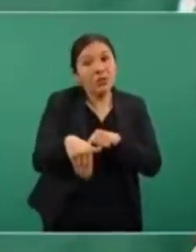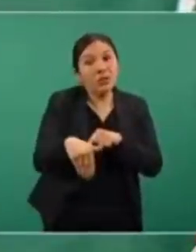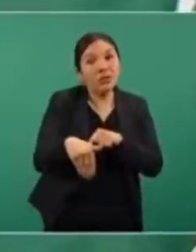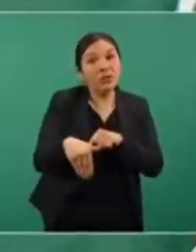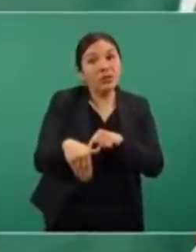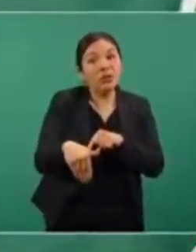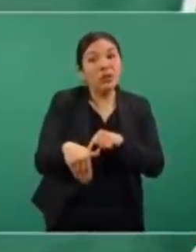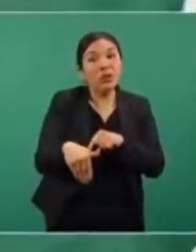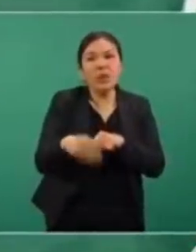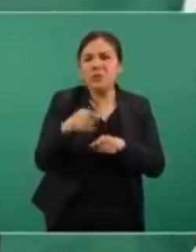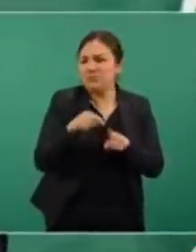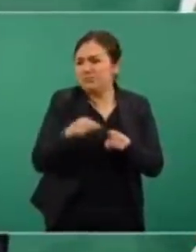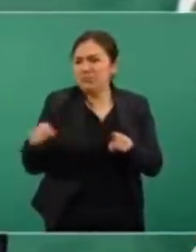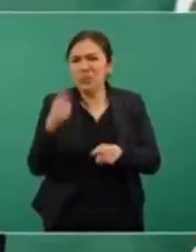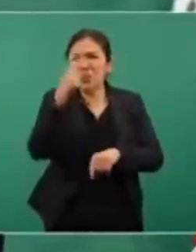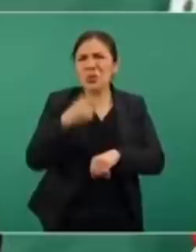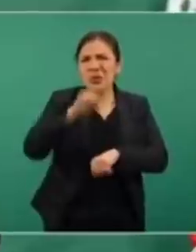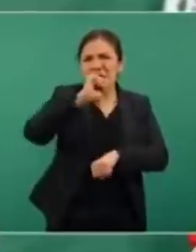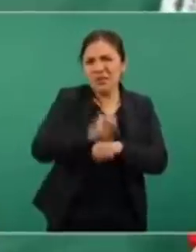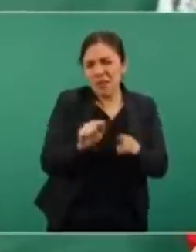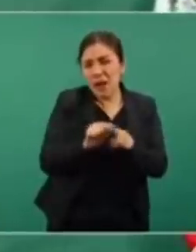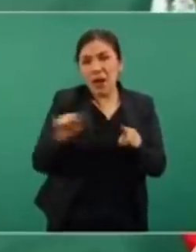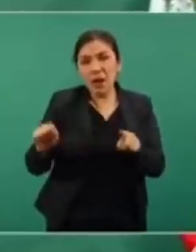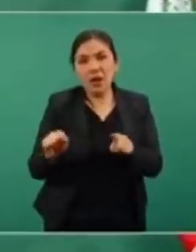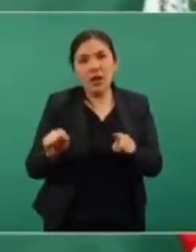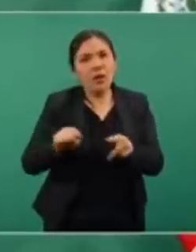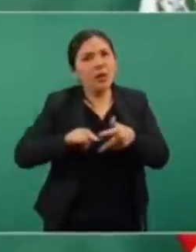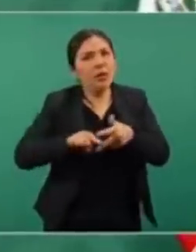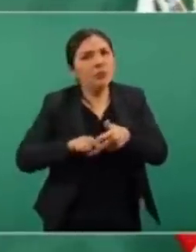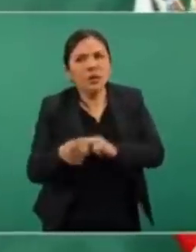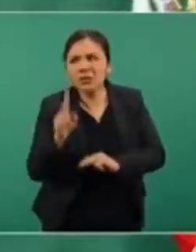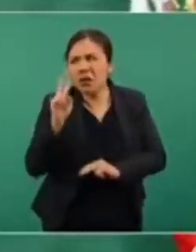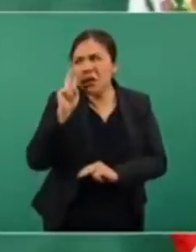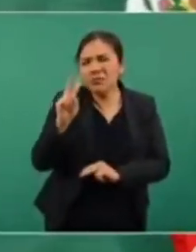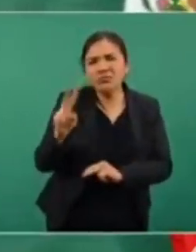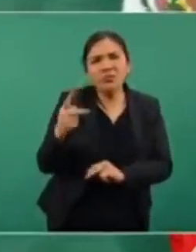a la semana empiezan ya los